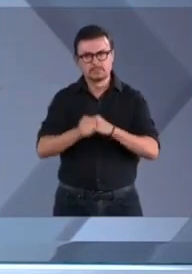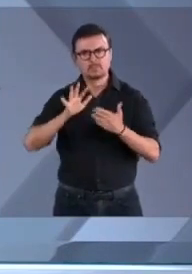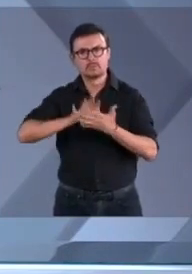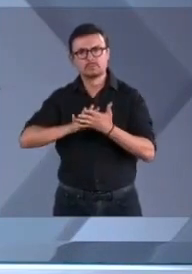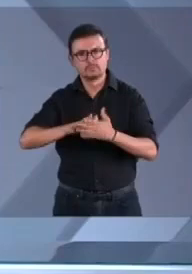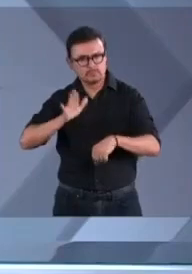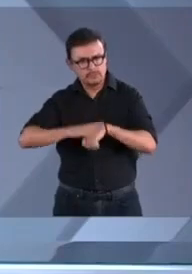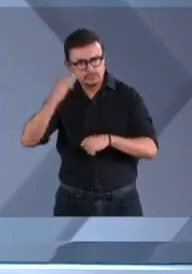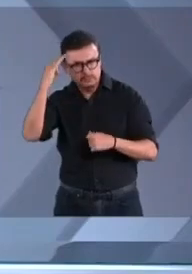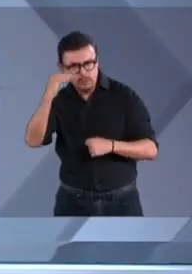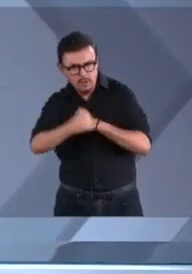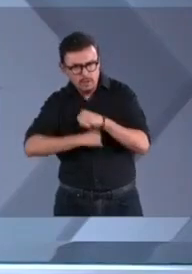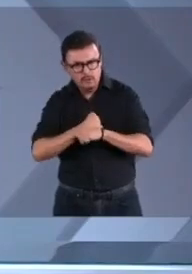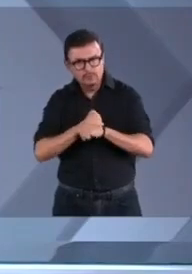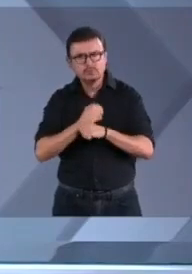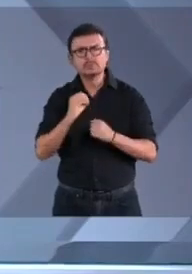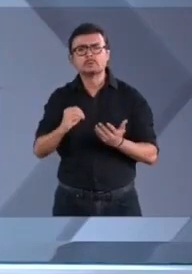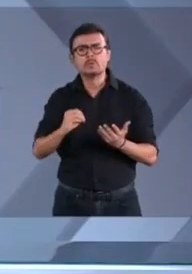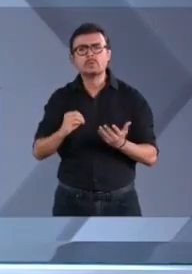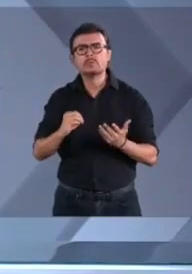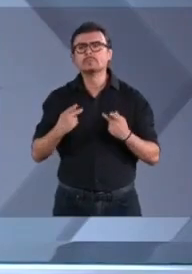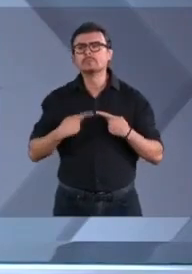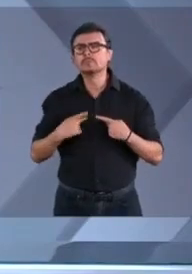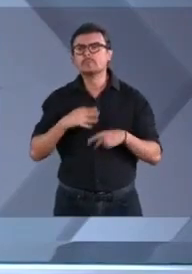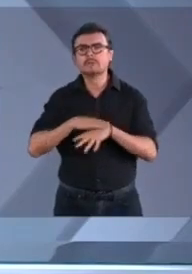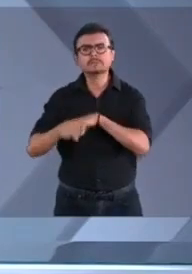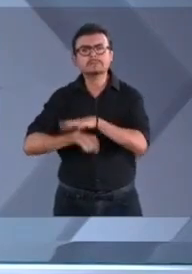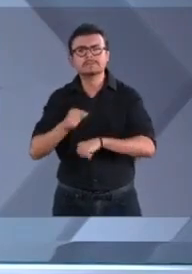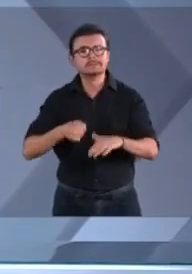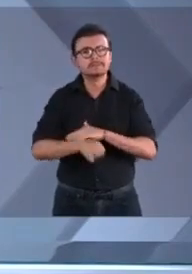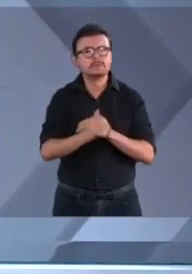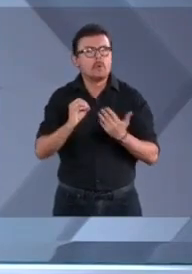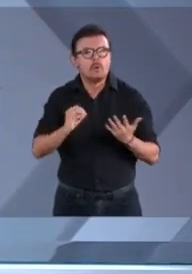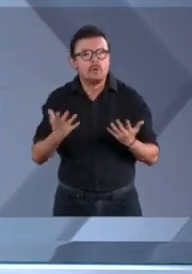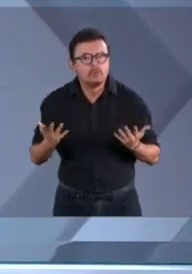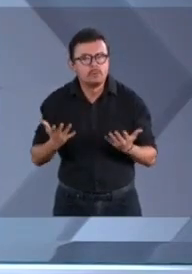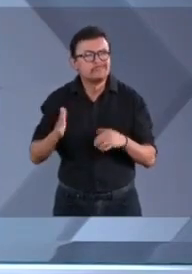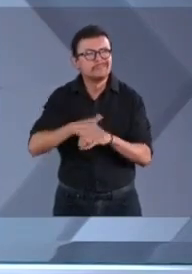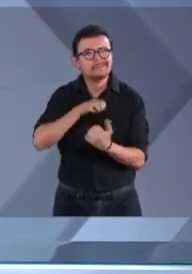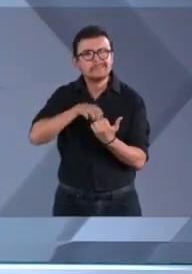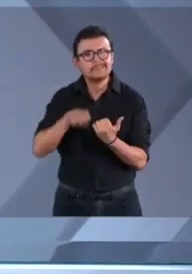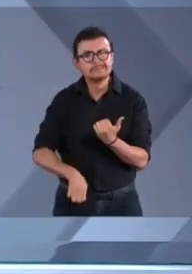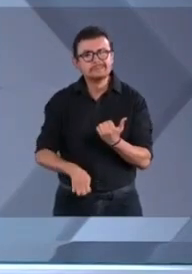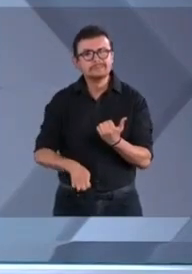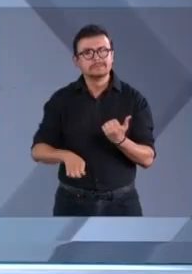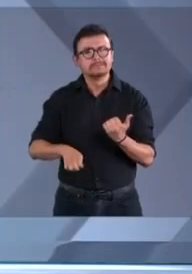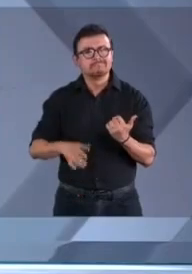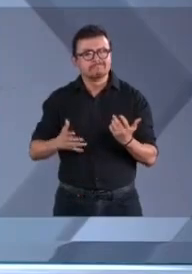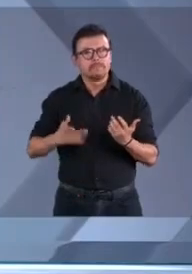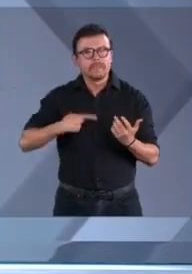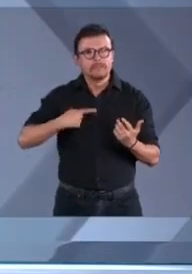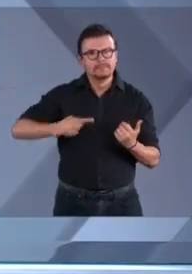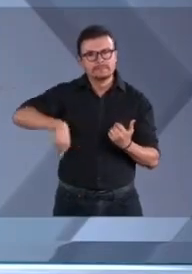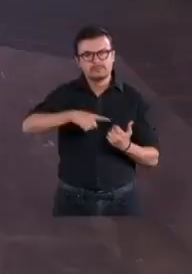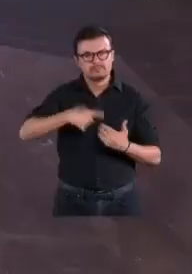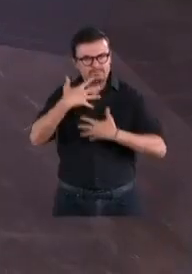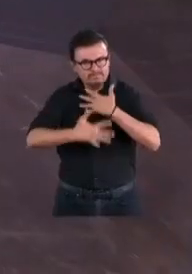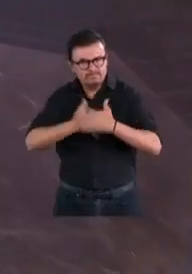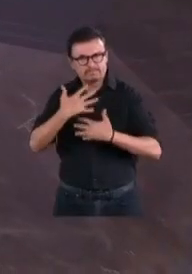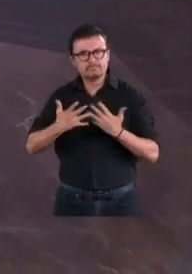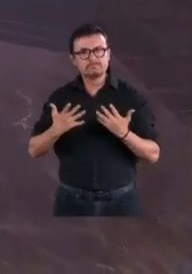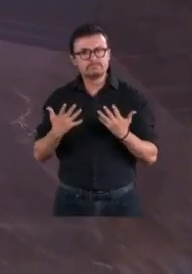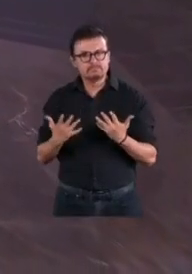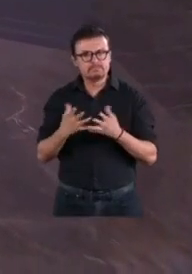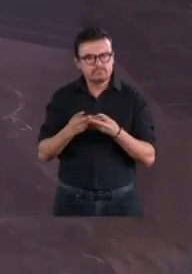¿Qué mecanismos extraordinarios de justicia estarían considerando? Pienso por ejemplo en la justicia restaurativa. De acuerdo con el sorteo, empezamos esta